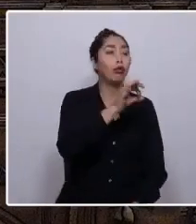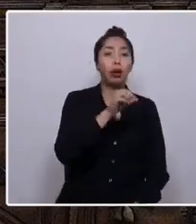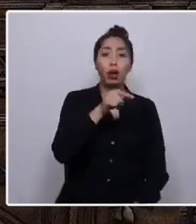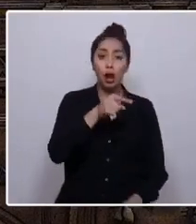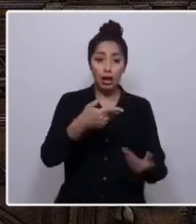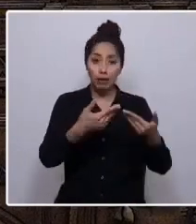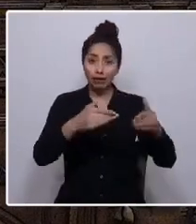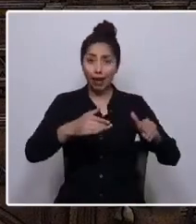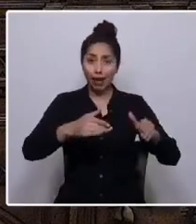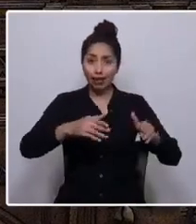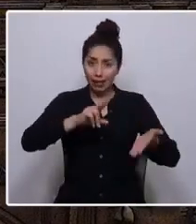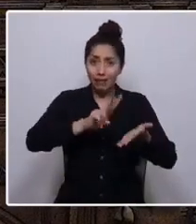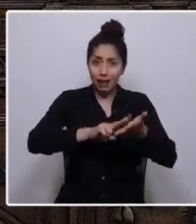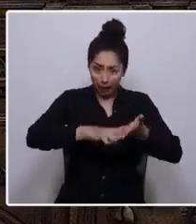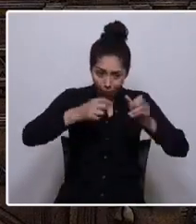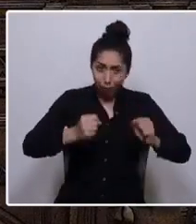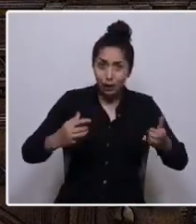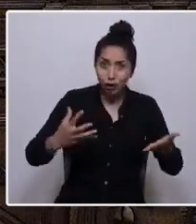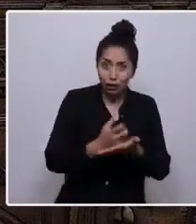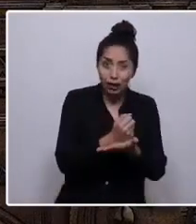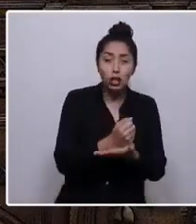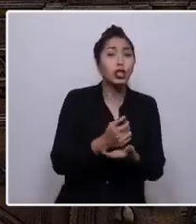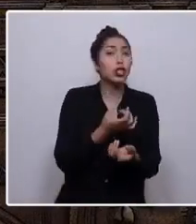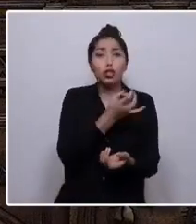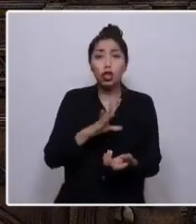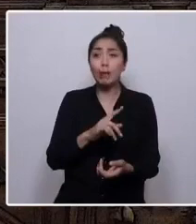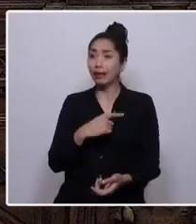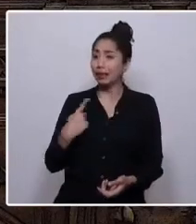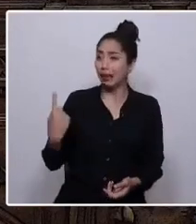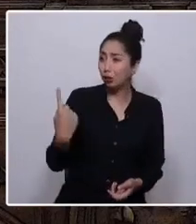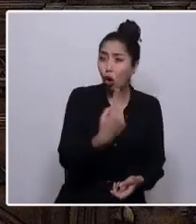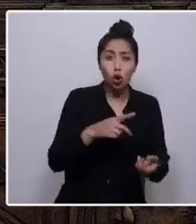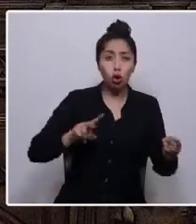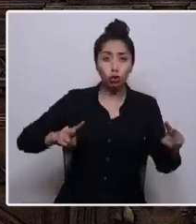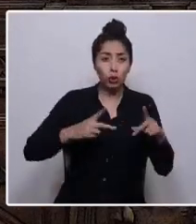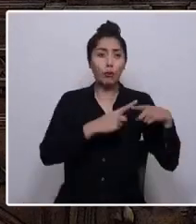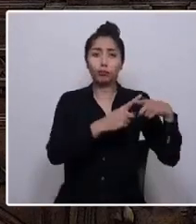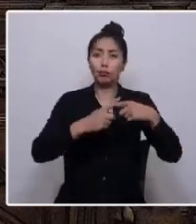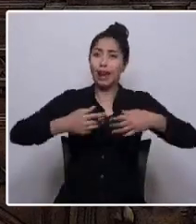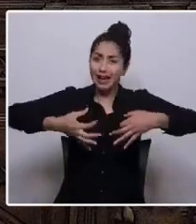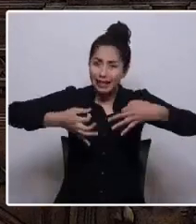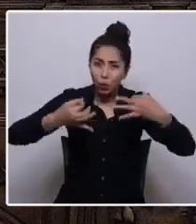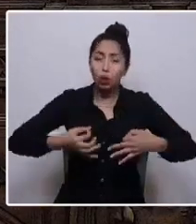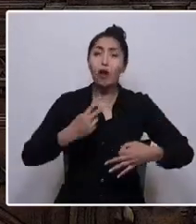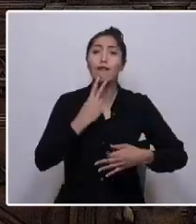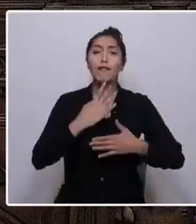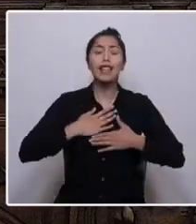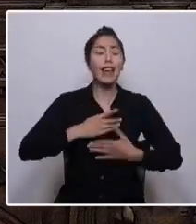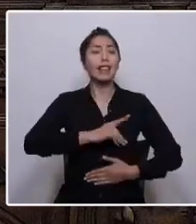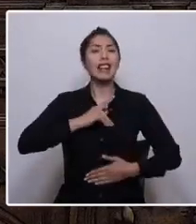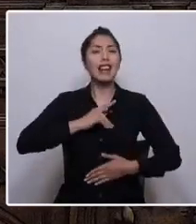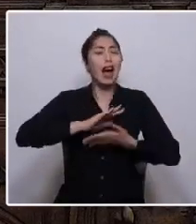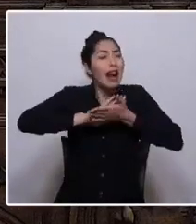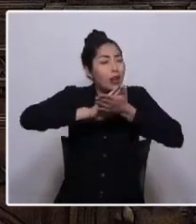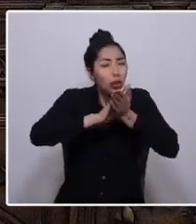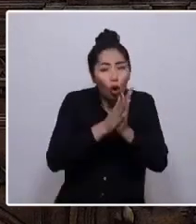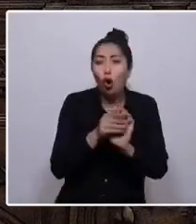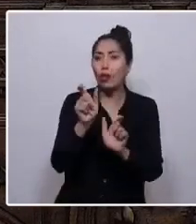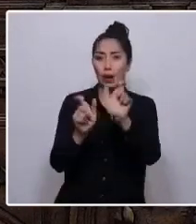todas construimos una sociedad que asegure una vida digna a todos sus habitantes.